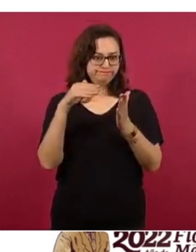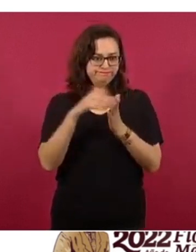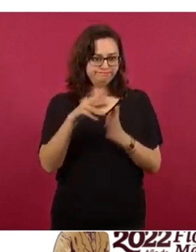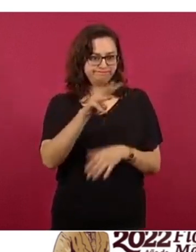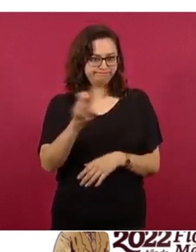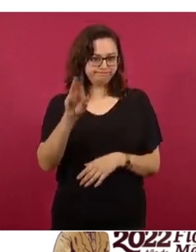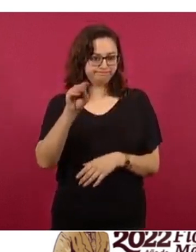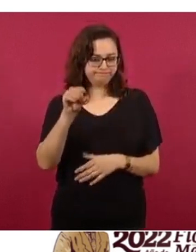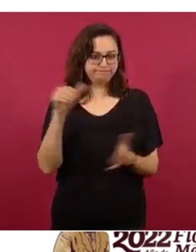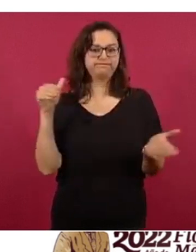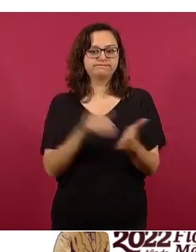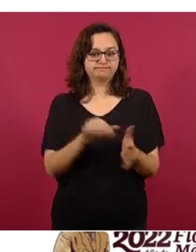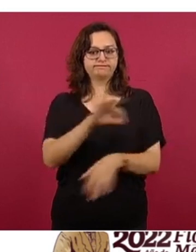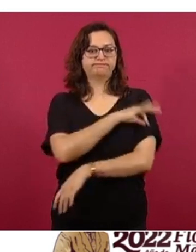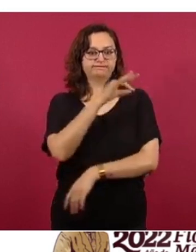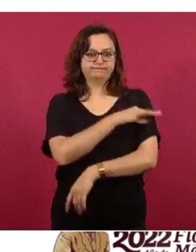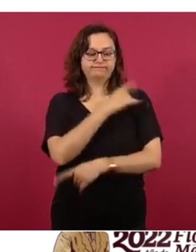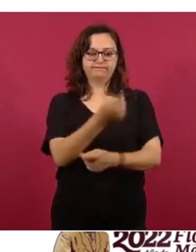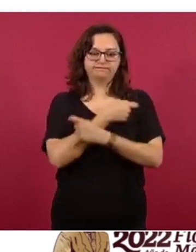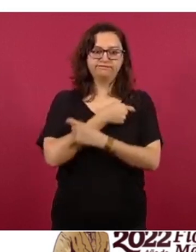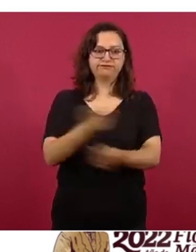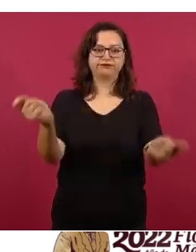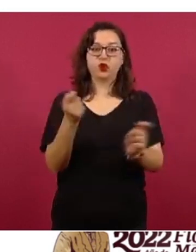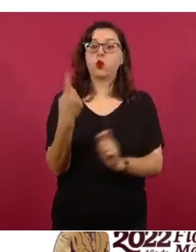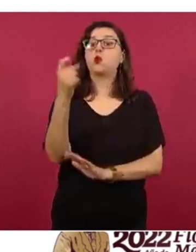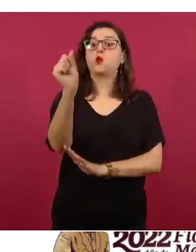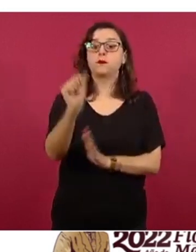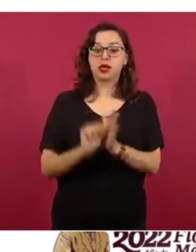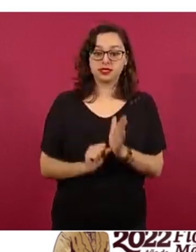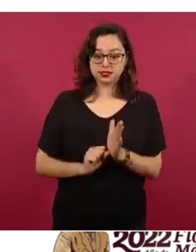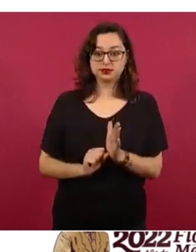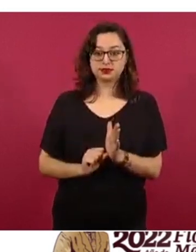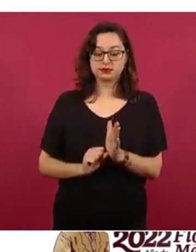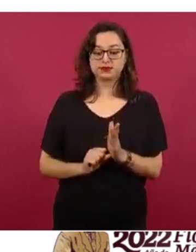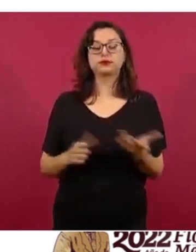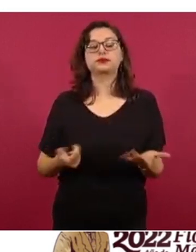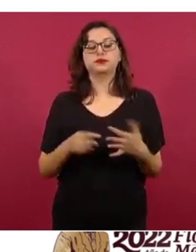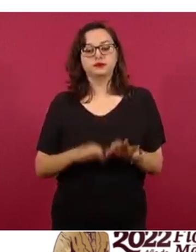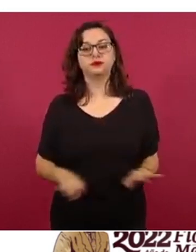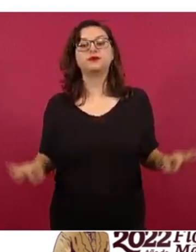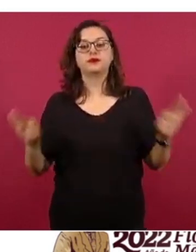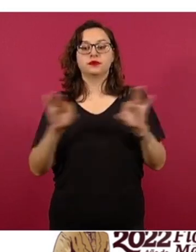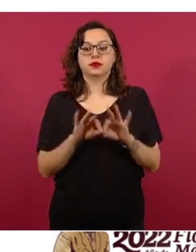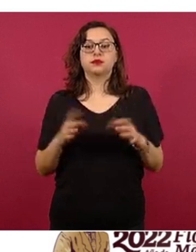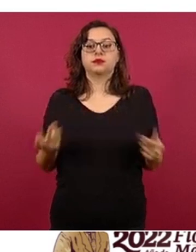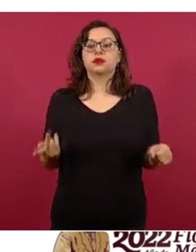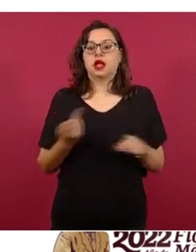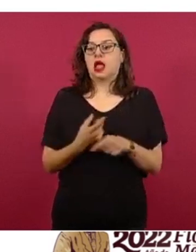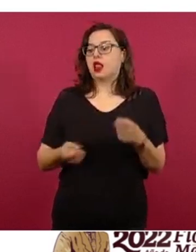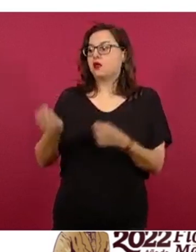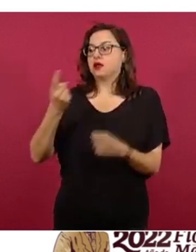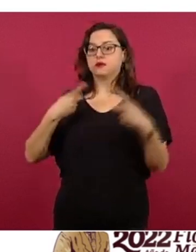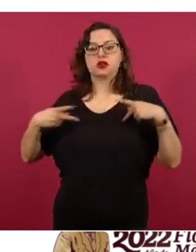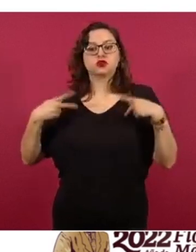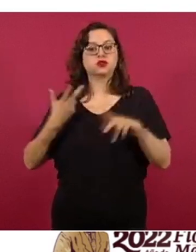dosis fueron aplicadas durante el operativo. Importante el operativo también porque logramos recuperar algunos esquemas primarios, decir,